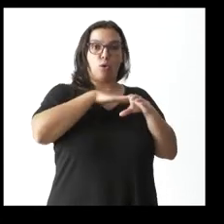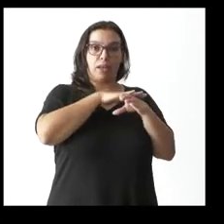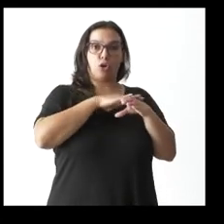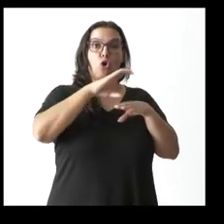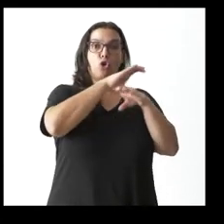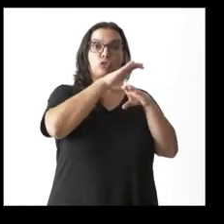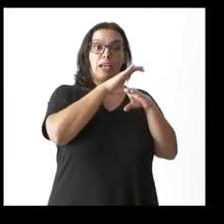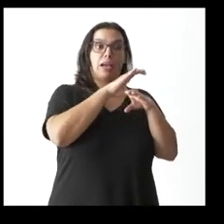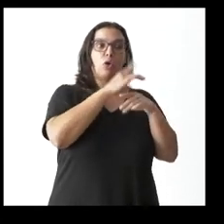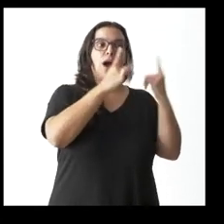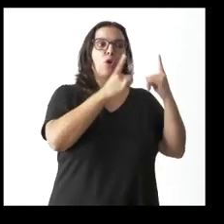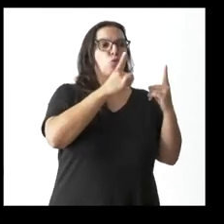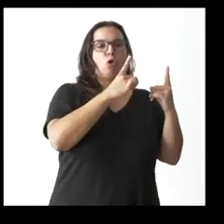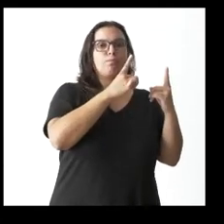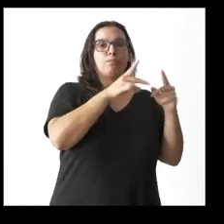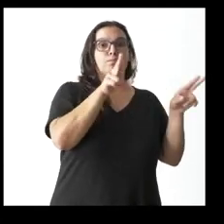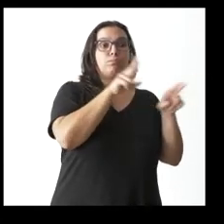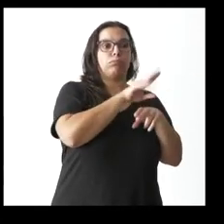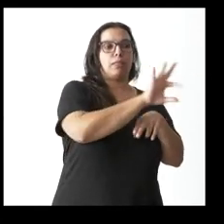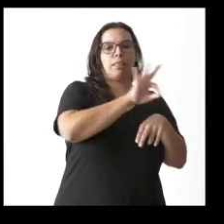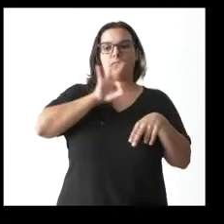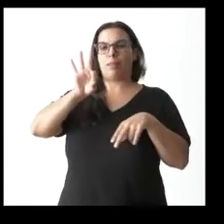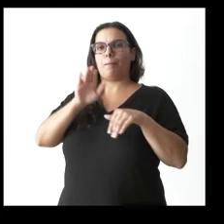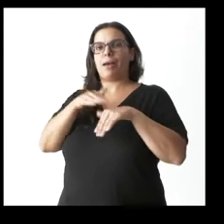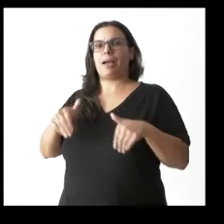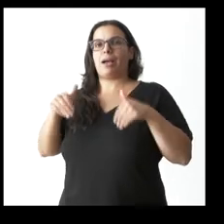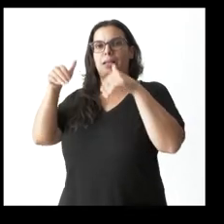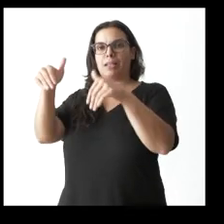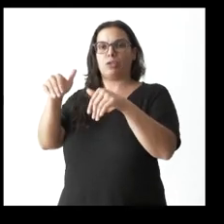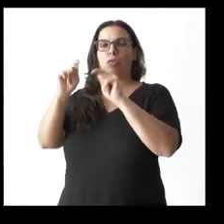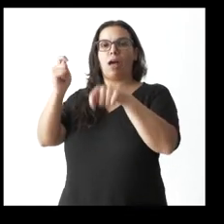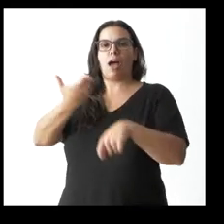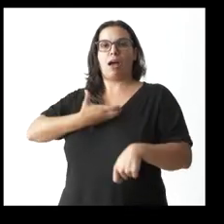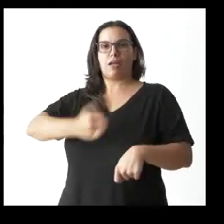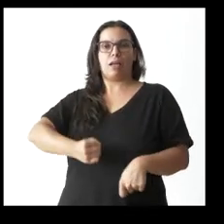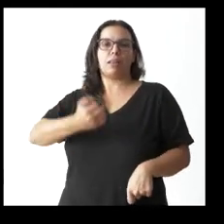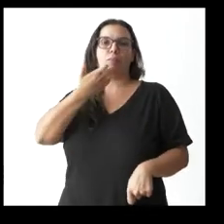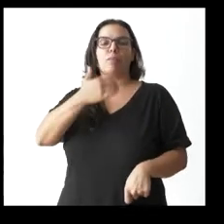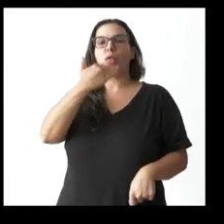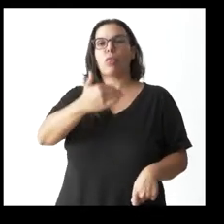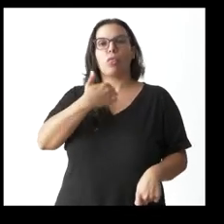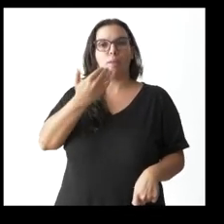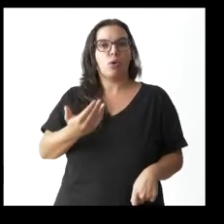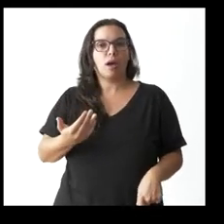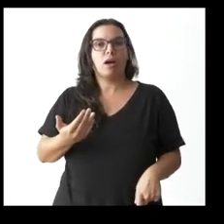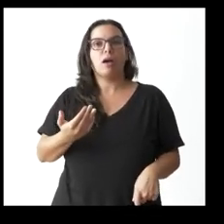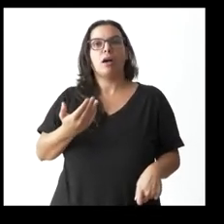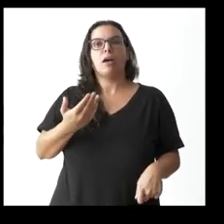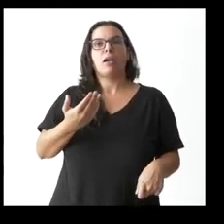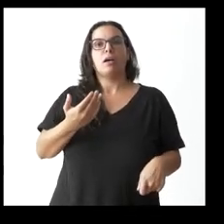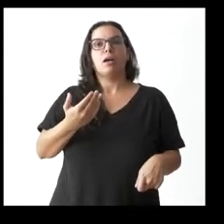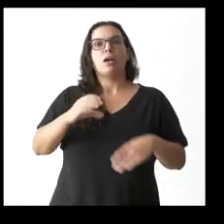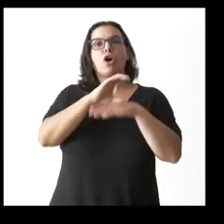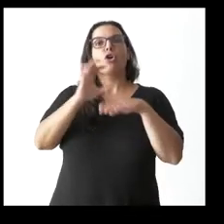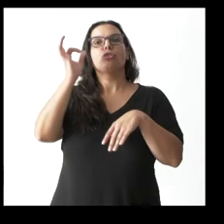reforzar la candidatura popular a alguna alcaldía me estoy refiriendo por ejemplo en Zamora a la